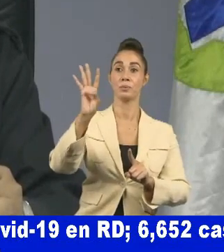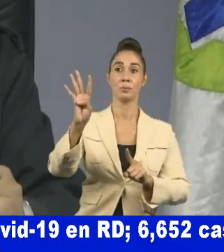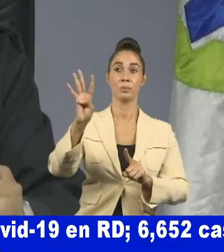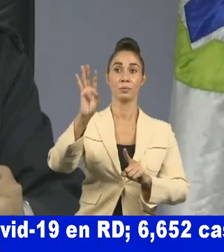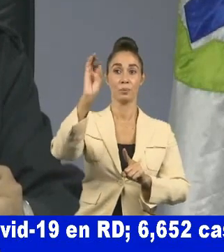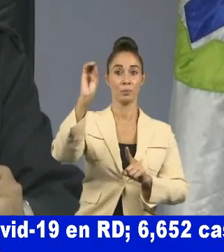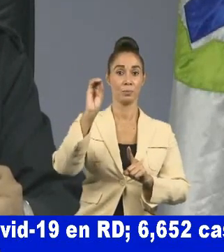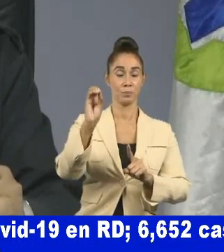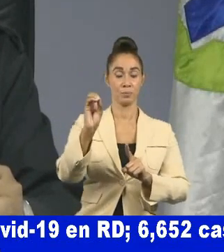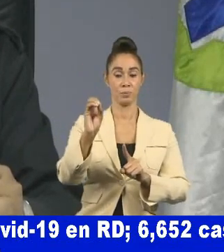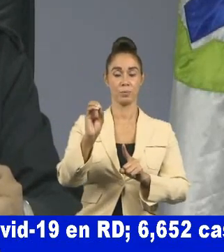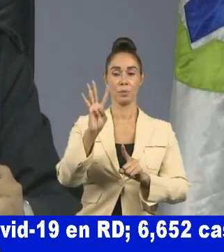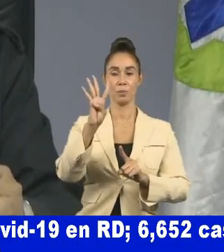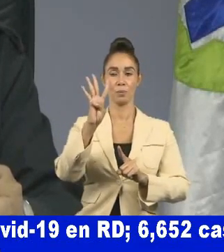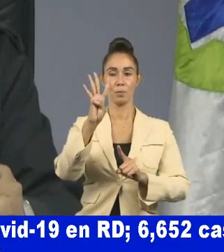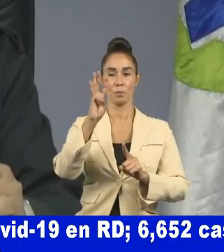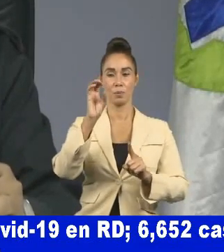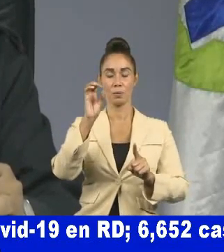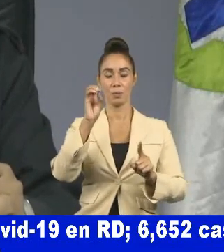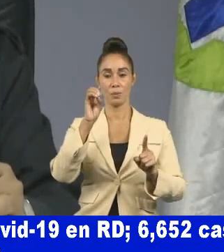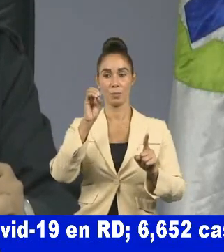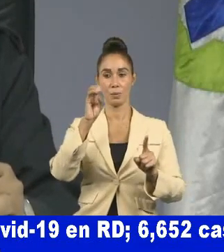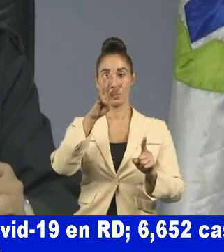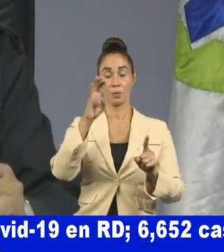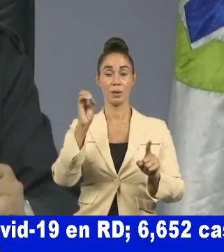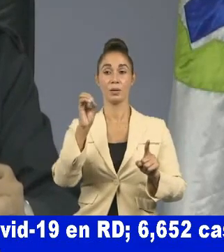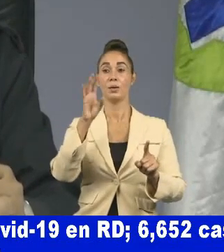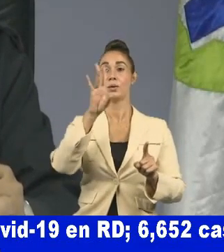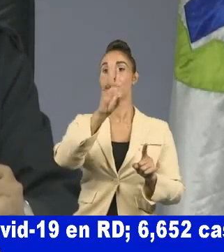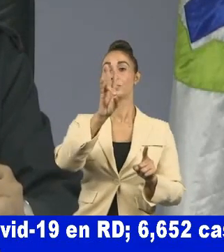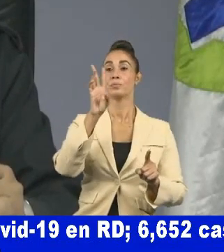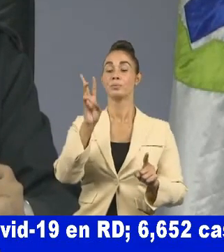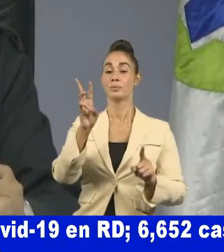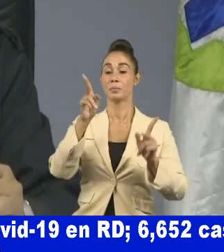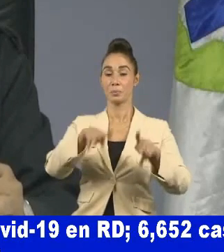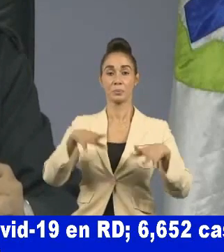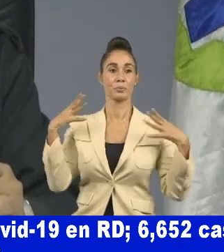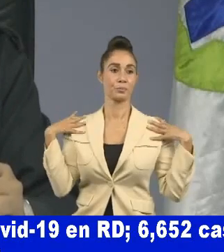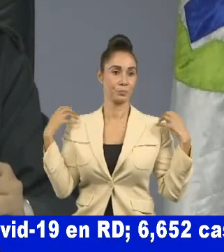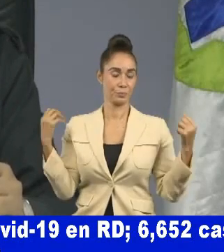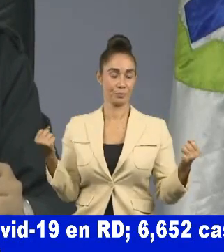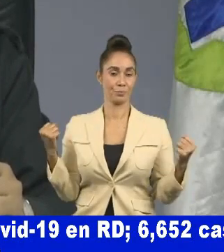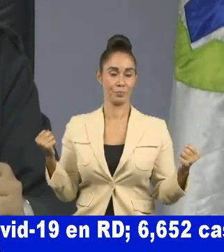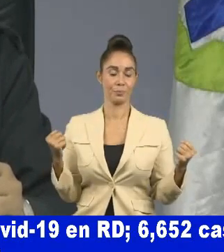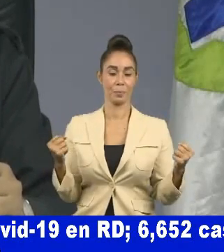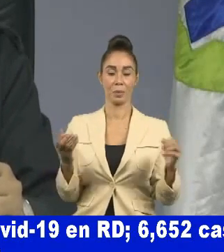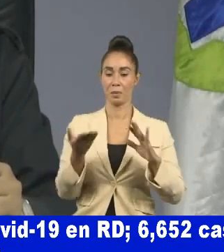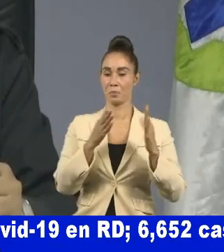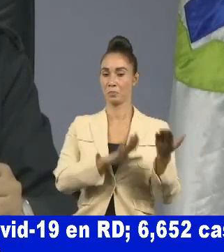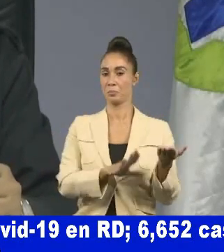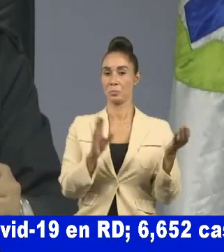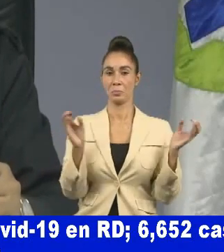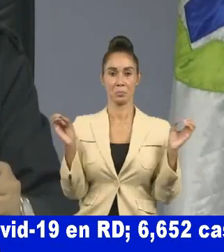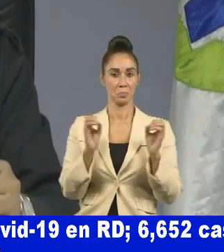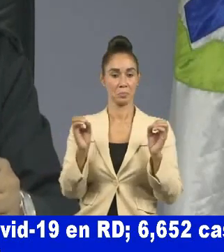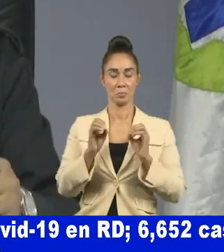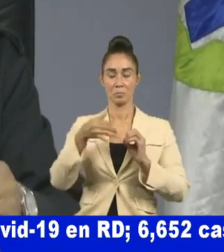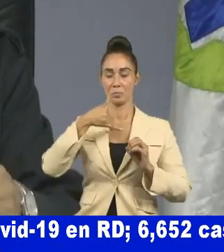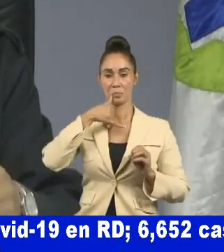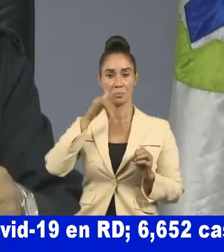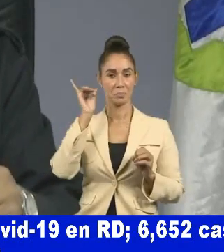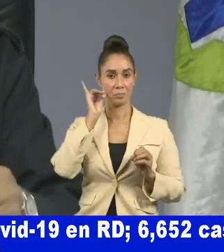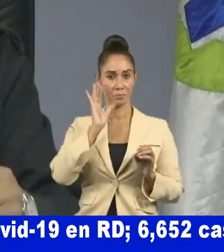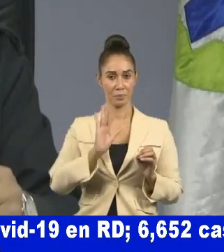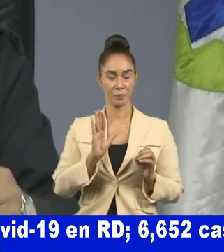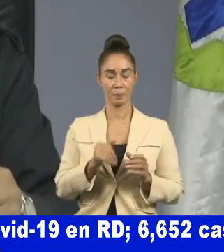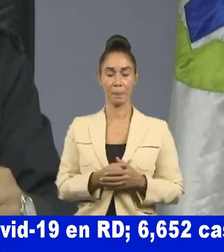con 476 personas recuperadas y cero fallecimiento en el día de ayer